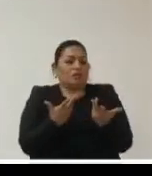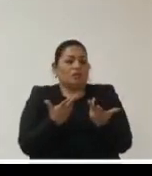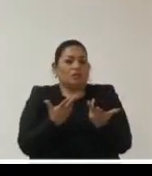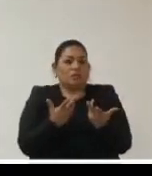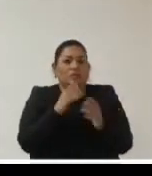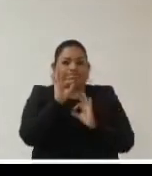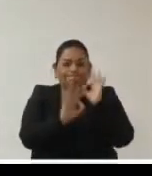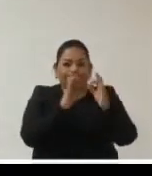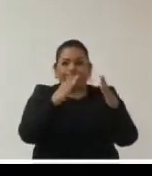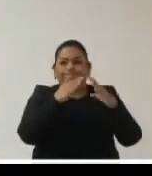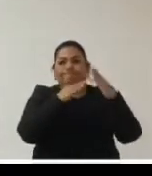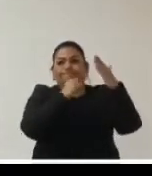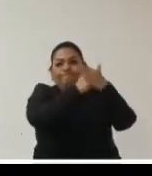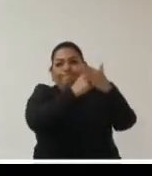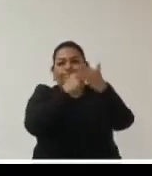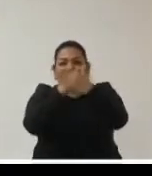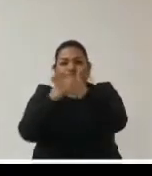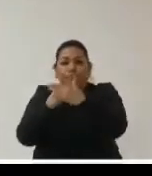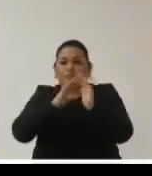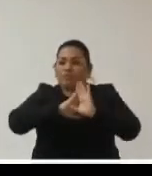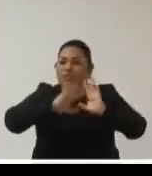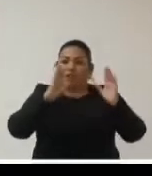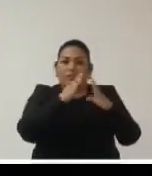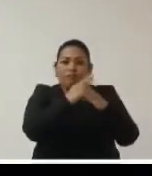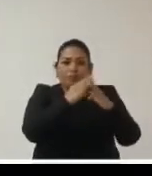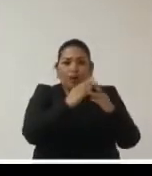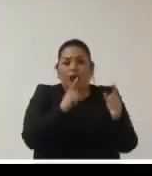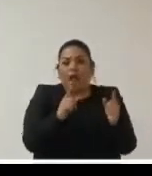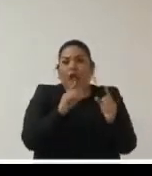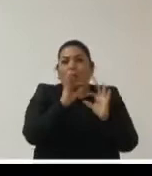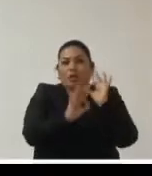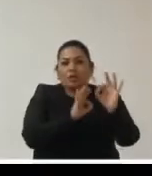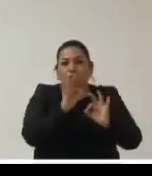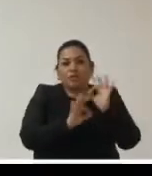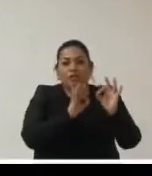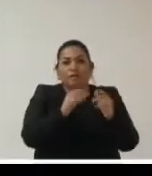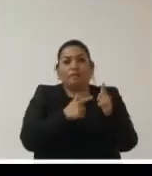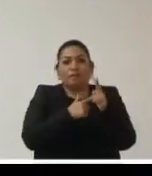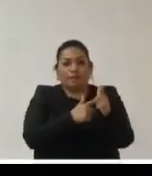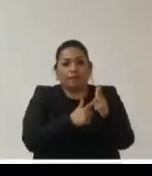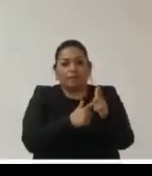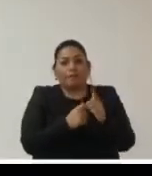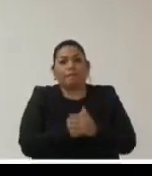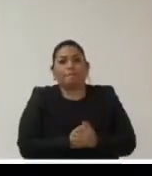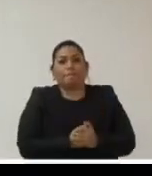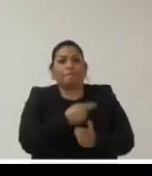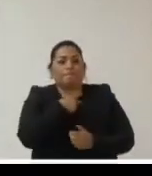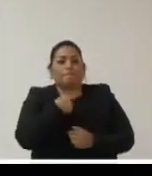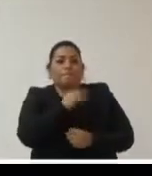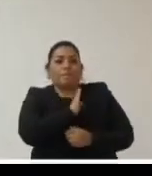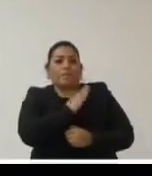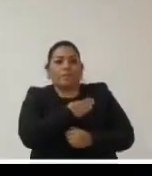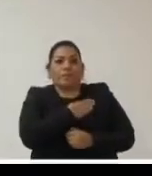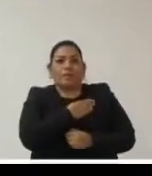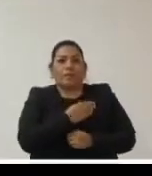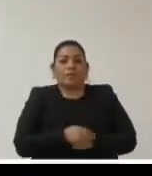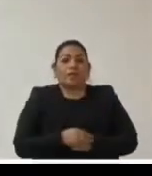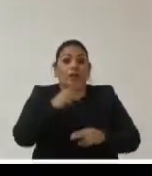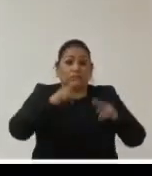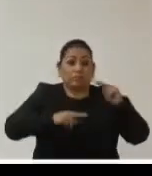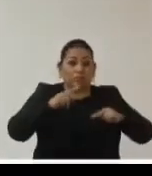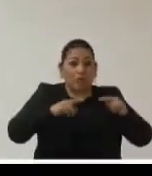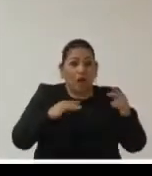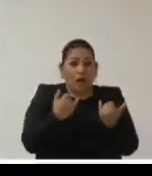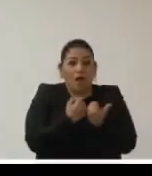de control en fronteras la toma de temperatura el control de aforo por ejemplo en nuestro país empezaron comunidades autónomas a regular